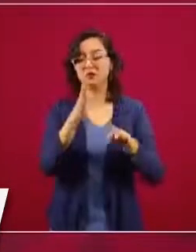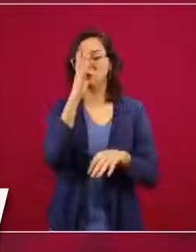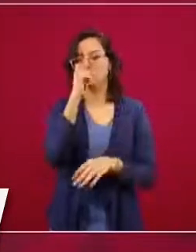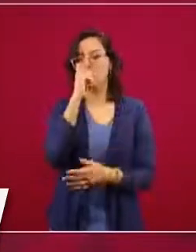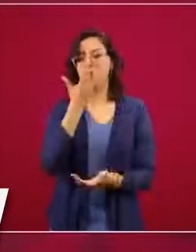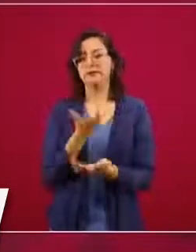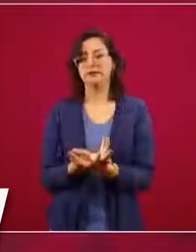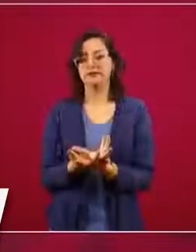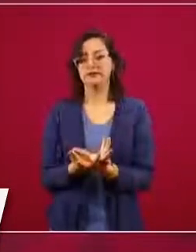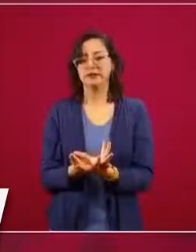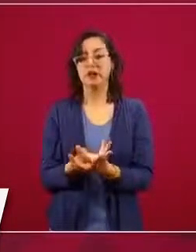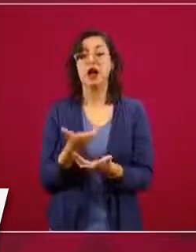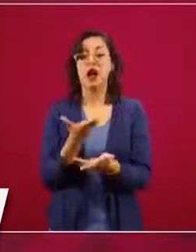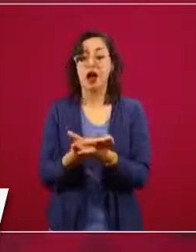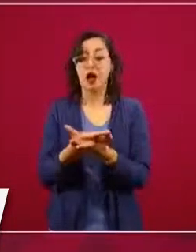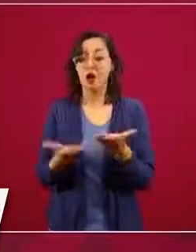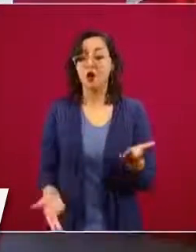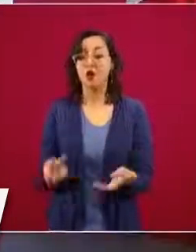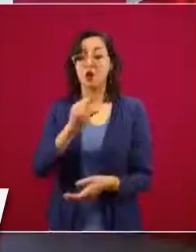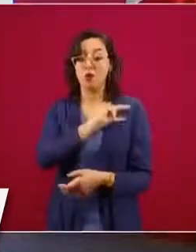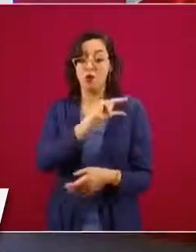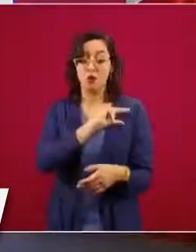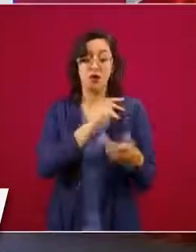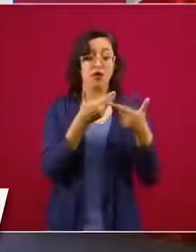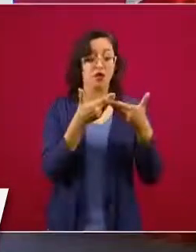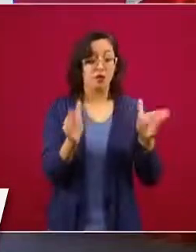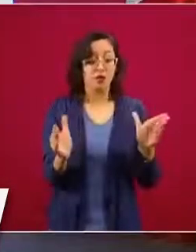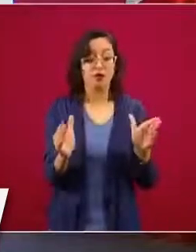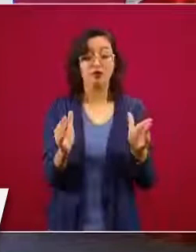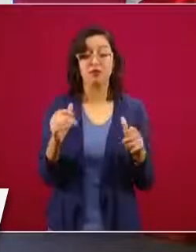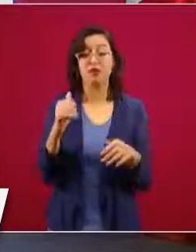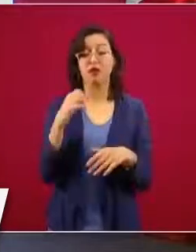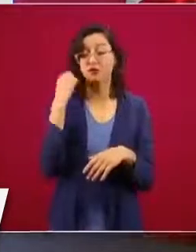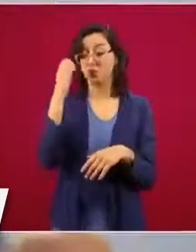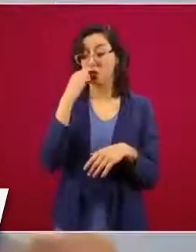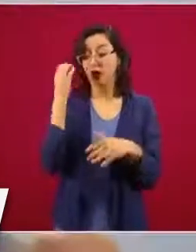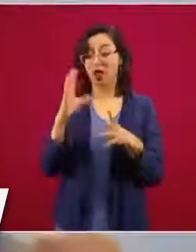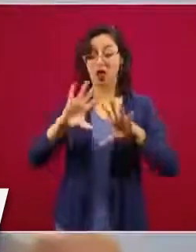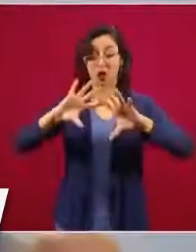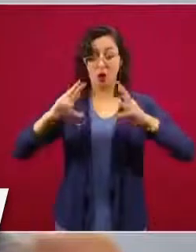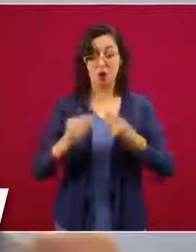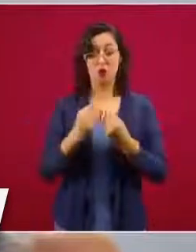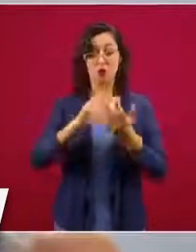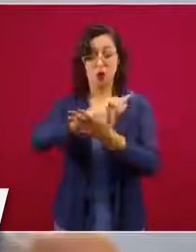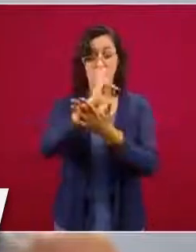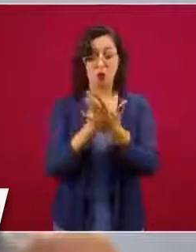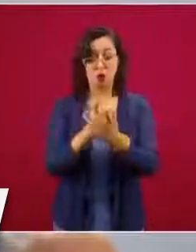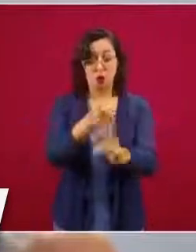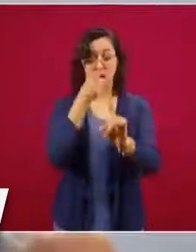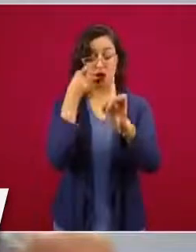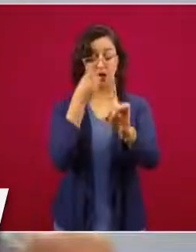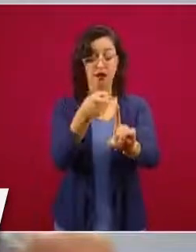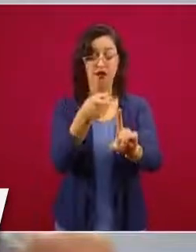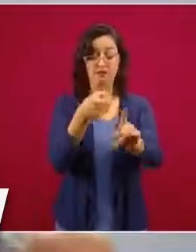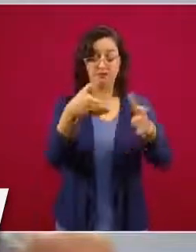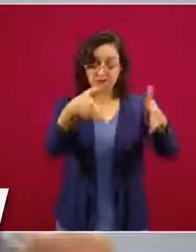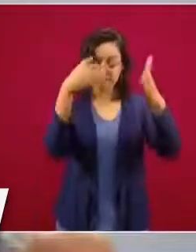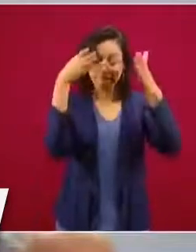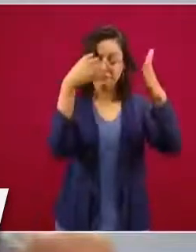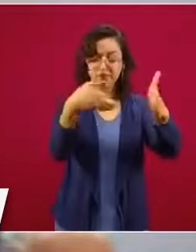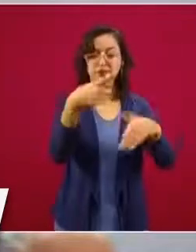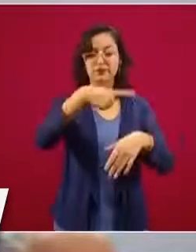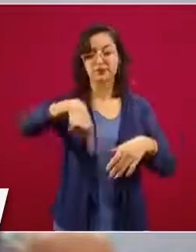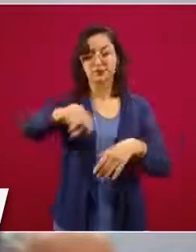estos programas del sector privado, público, académico se han concentrado como una parte fundamental en estos